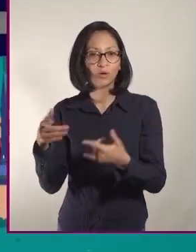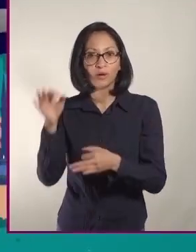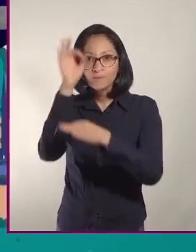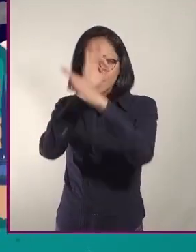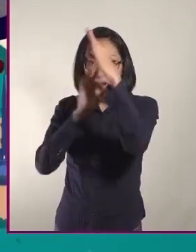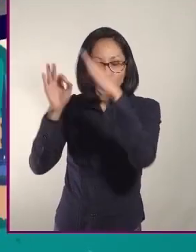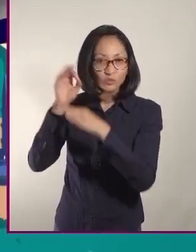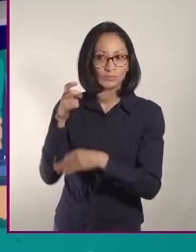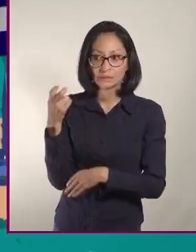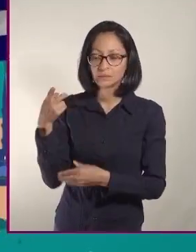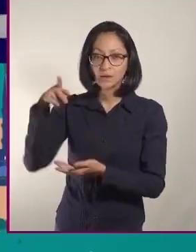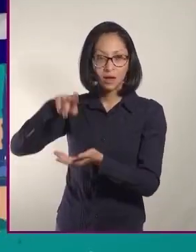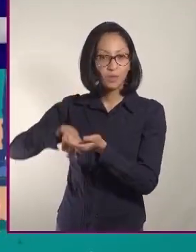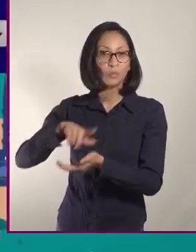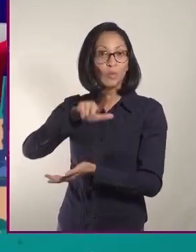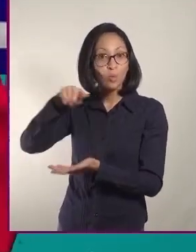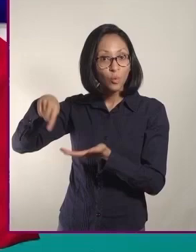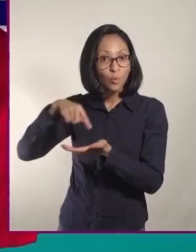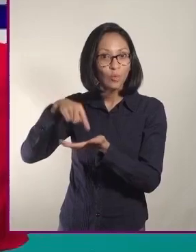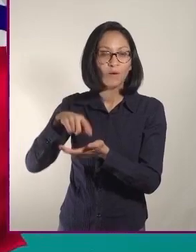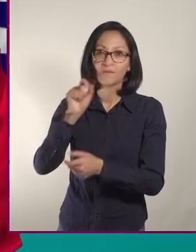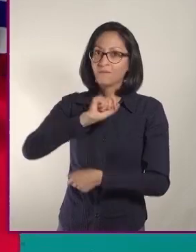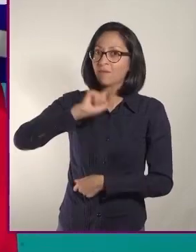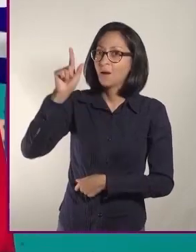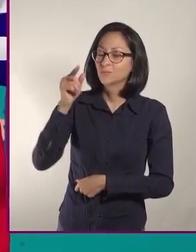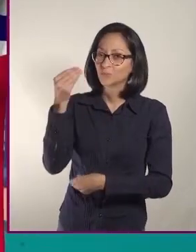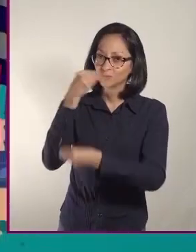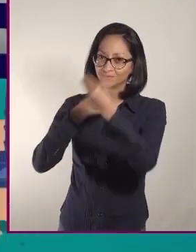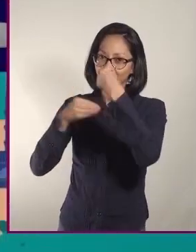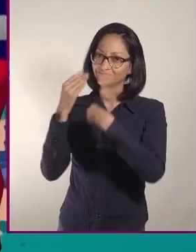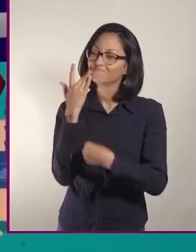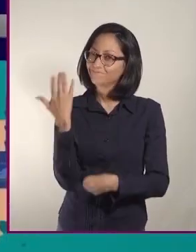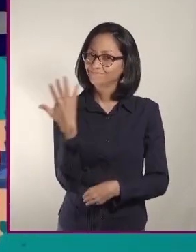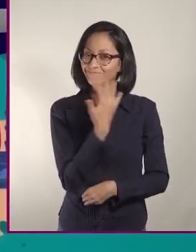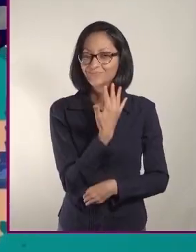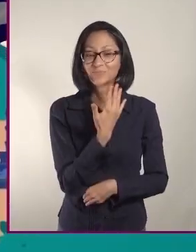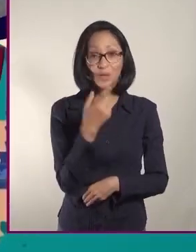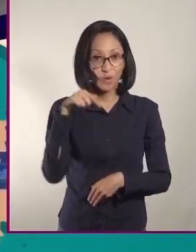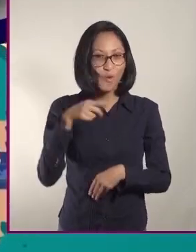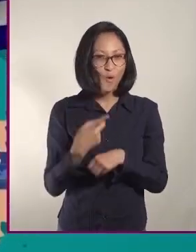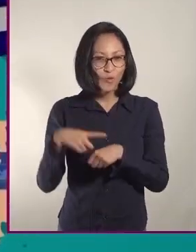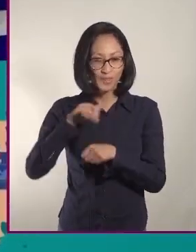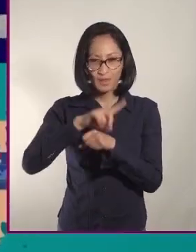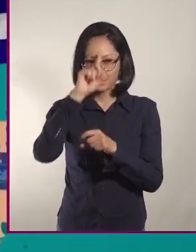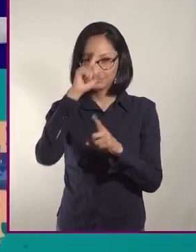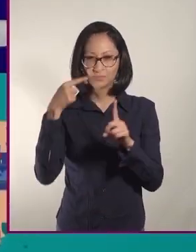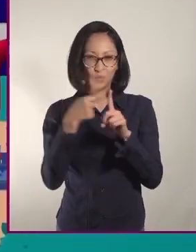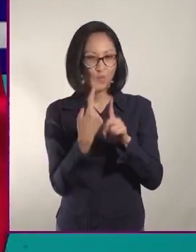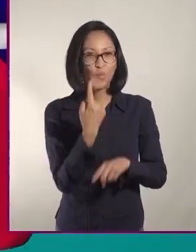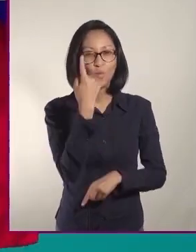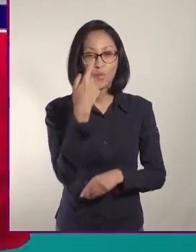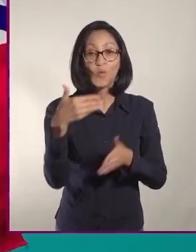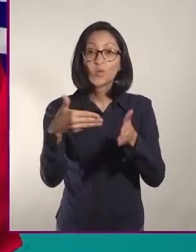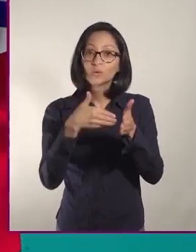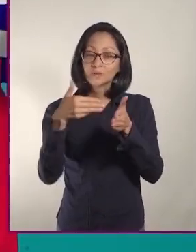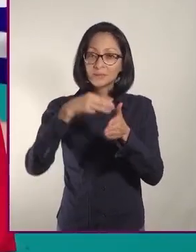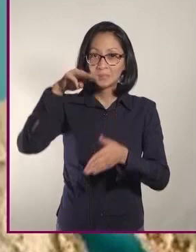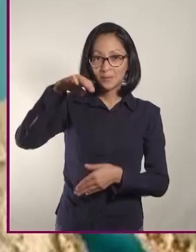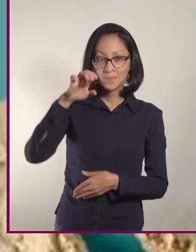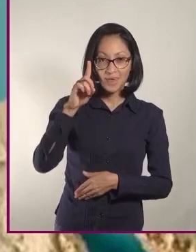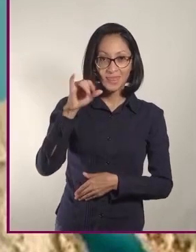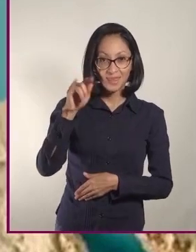es un territorio famoso por su gastronomía. Hoy nos enfocaremos en una en particular, la cocina mediterránea.